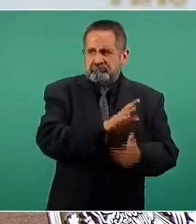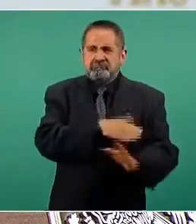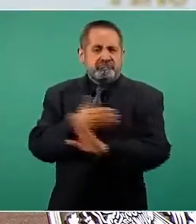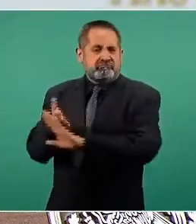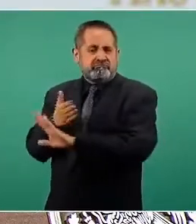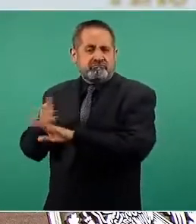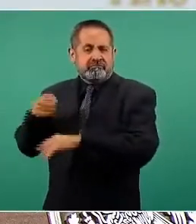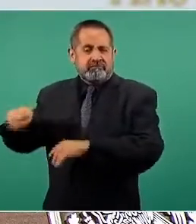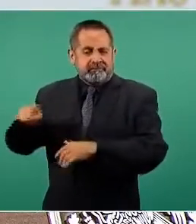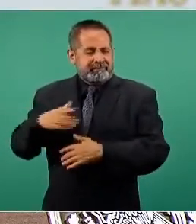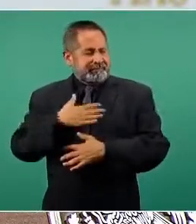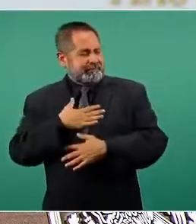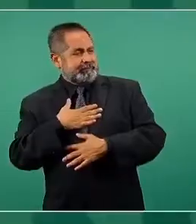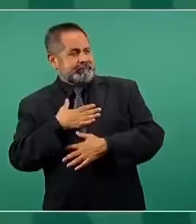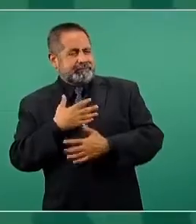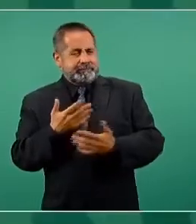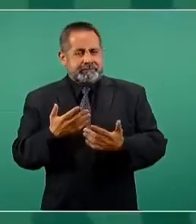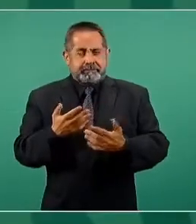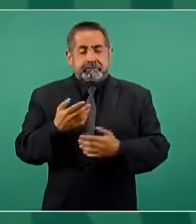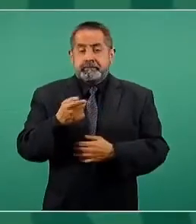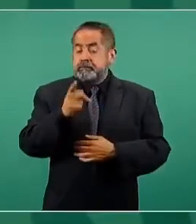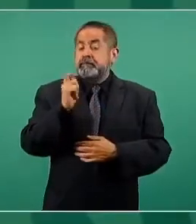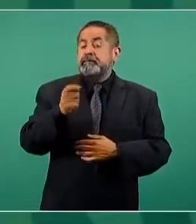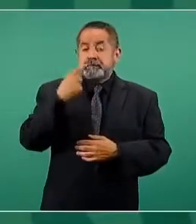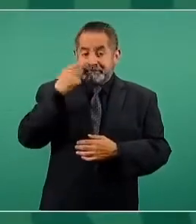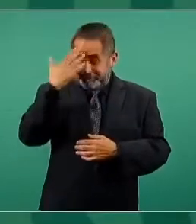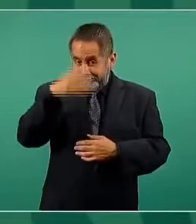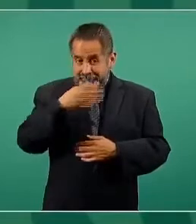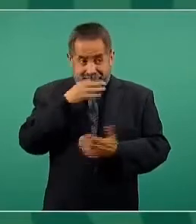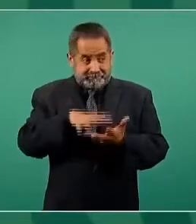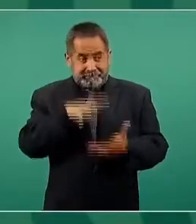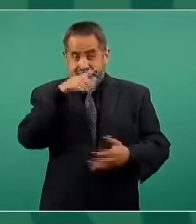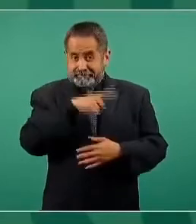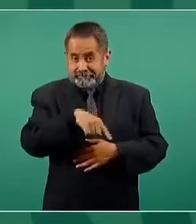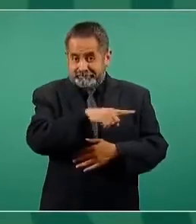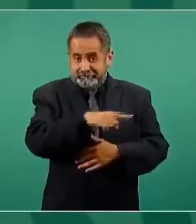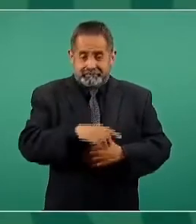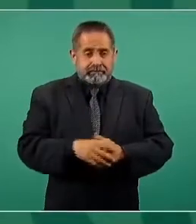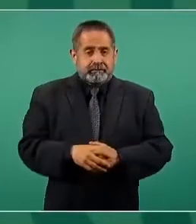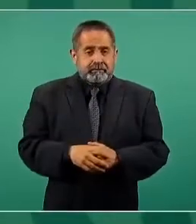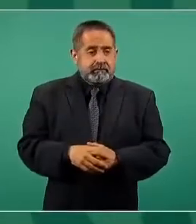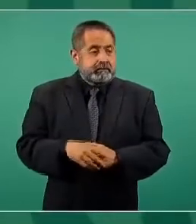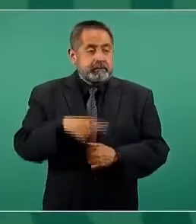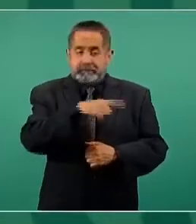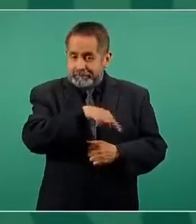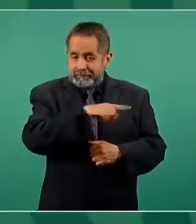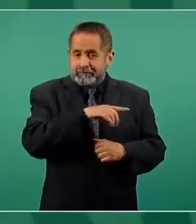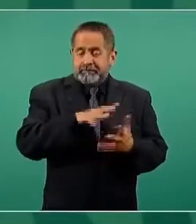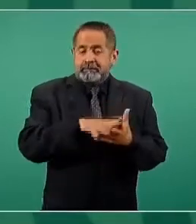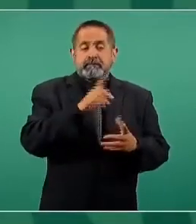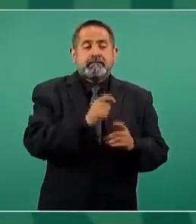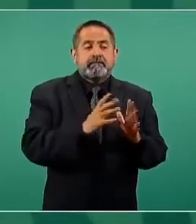participaban